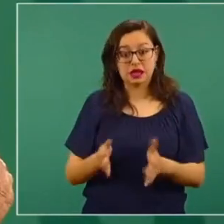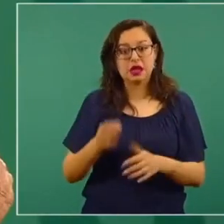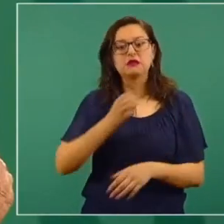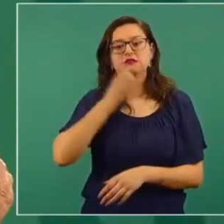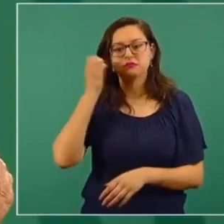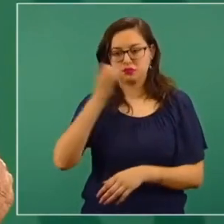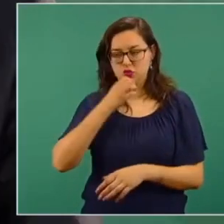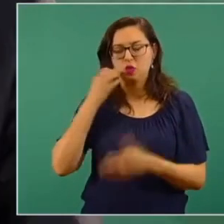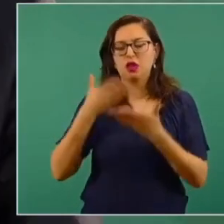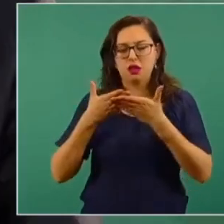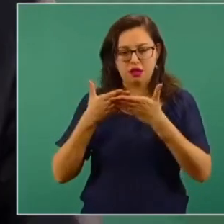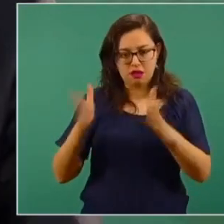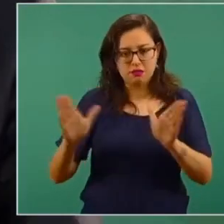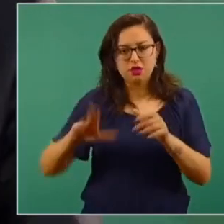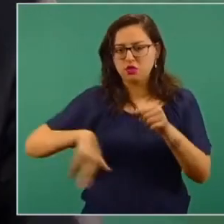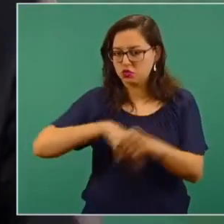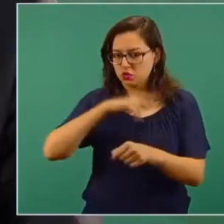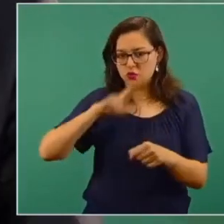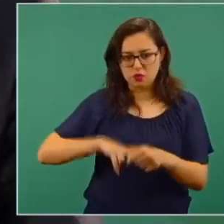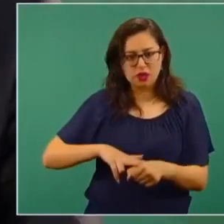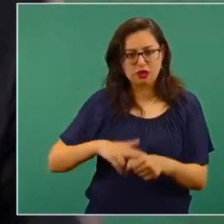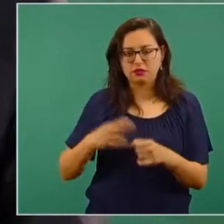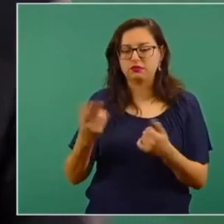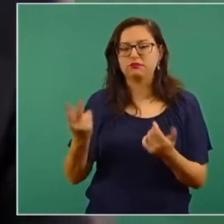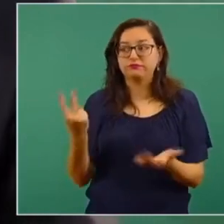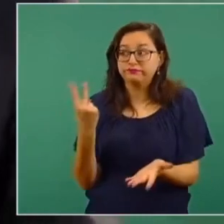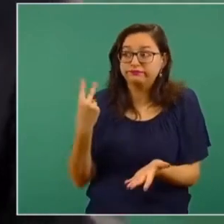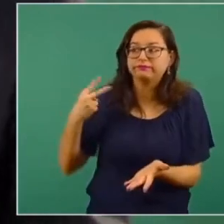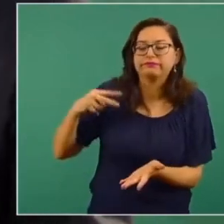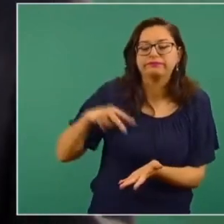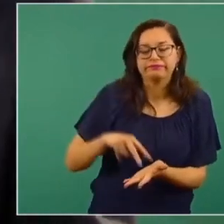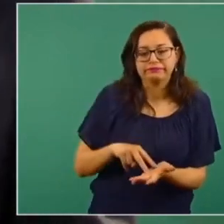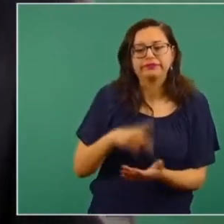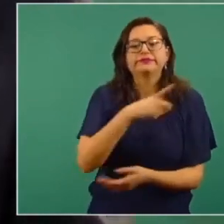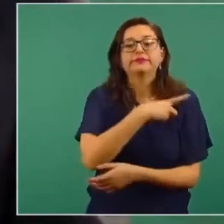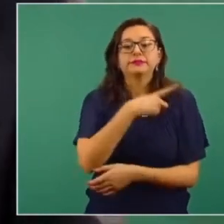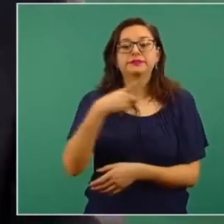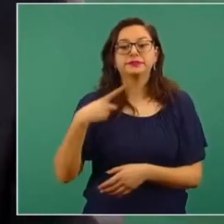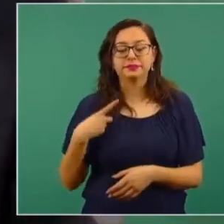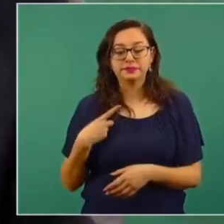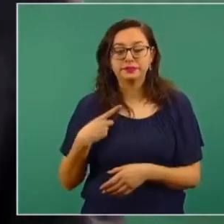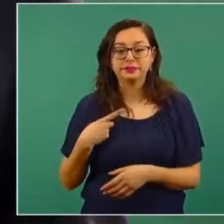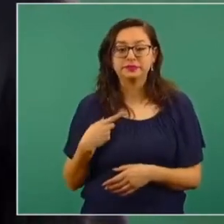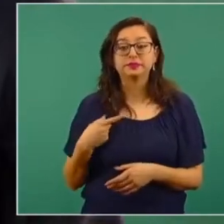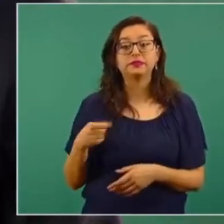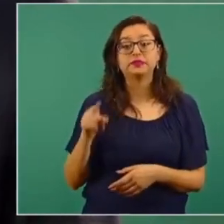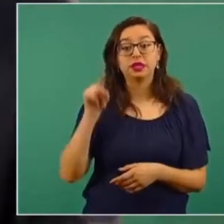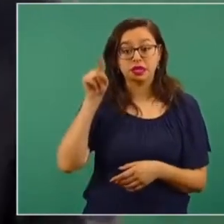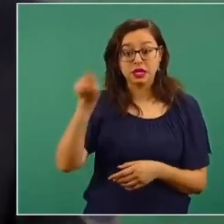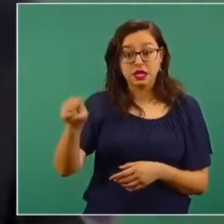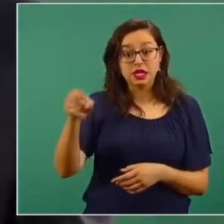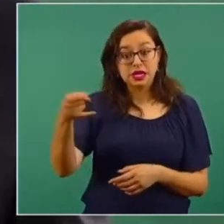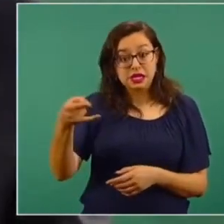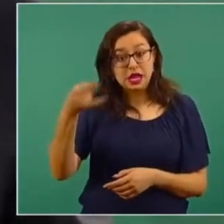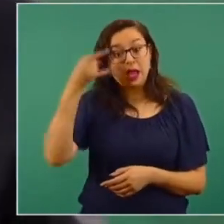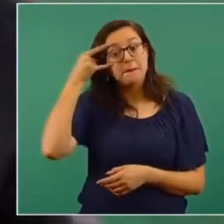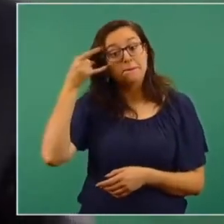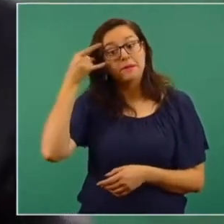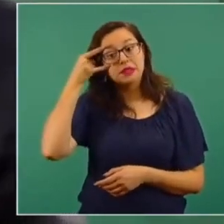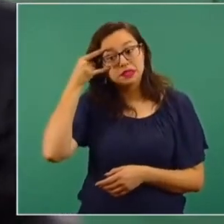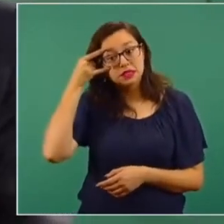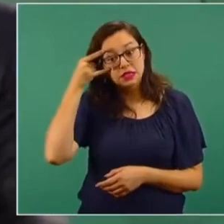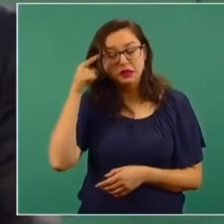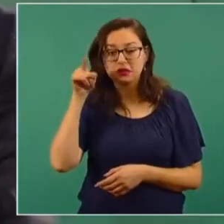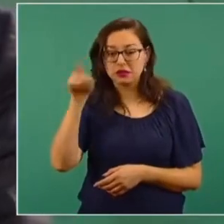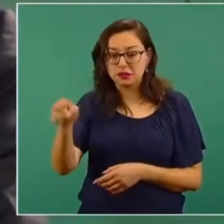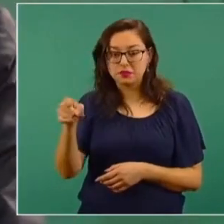lo que es el regreso a clases bueno esa es la información dale like al video espero que te suscribas y nos